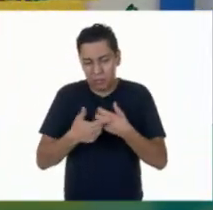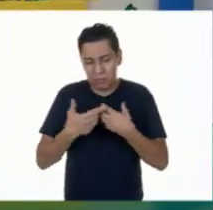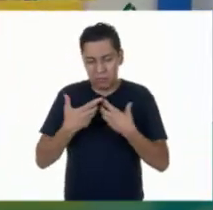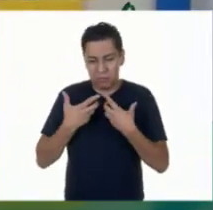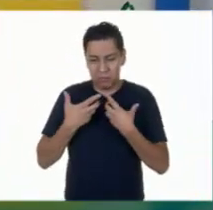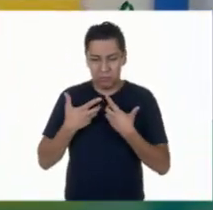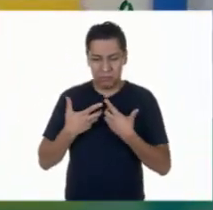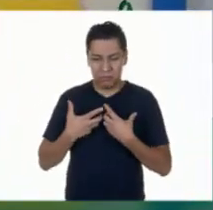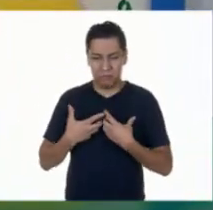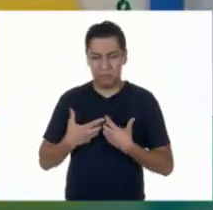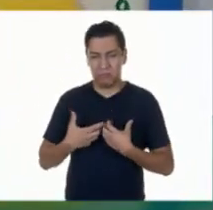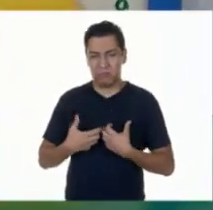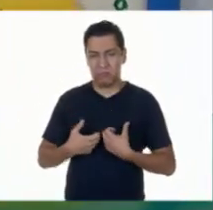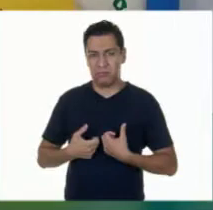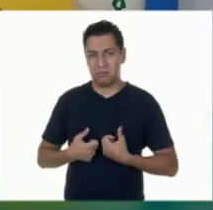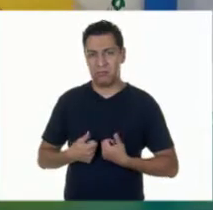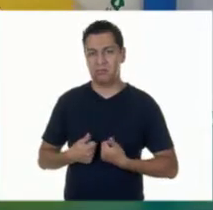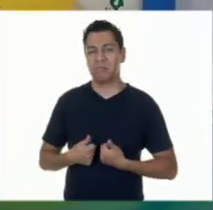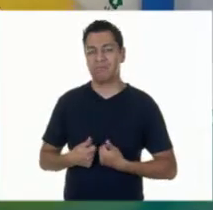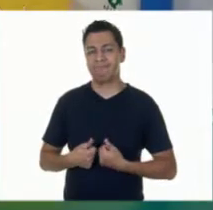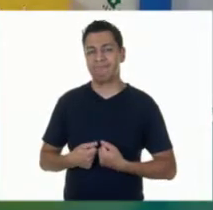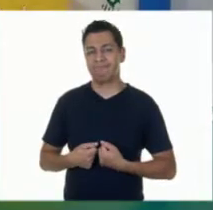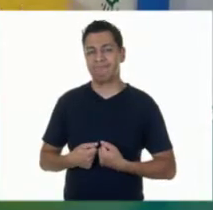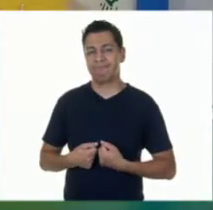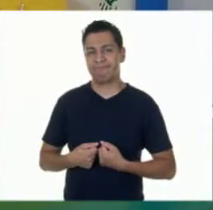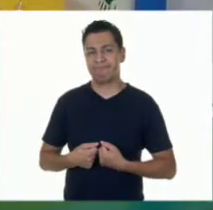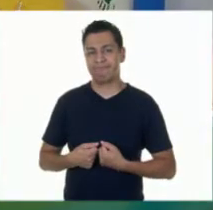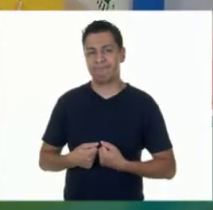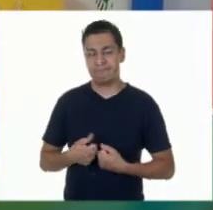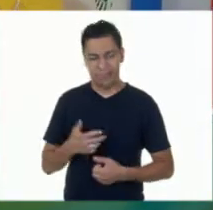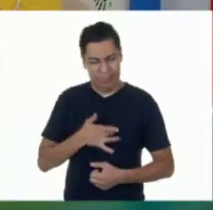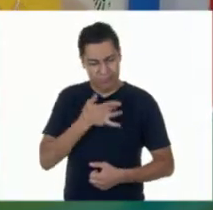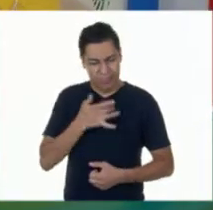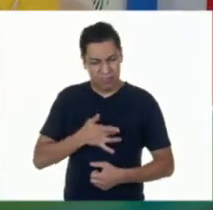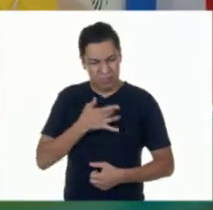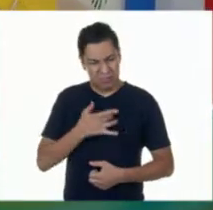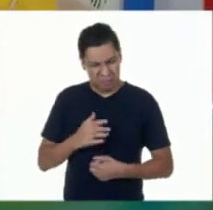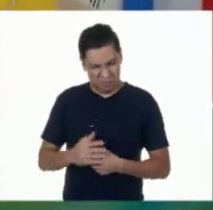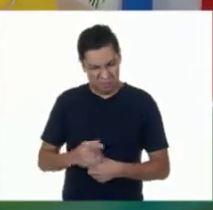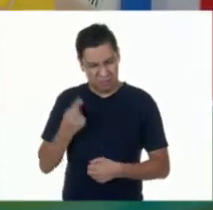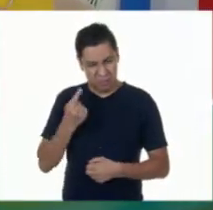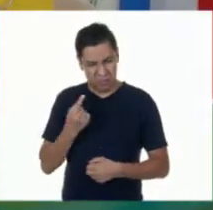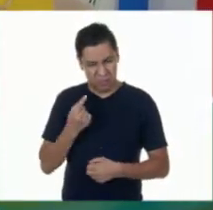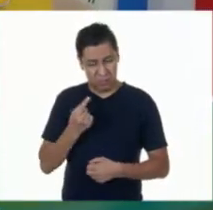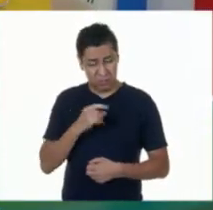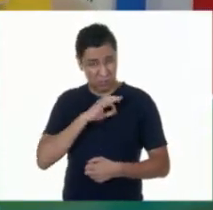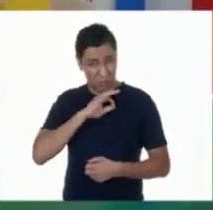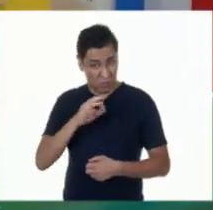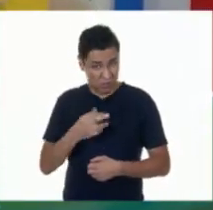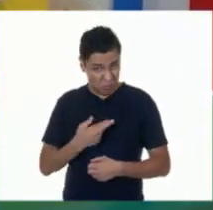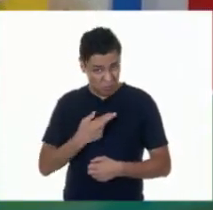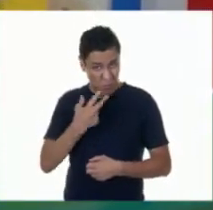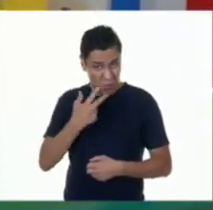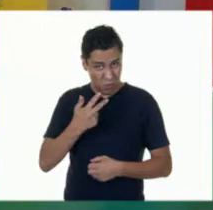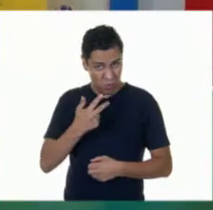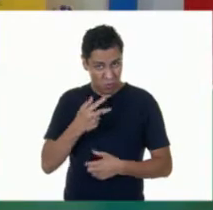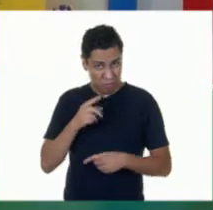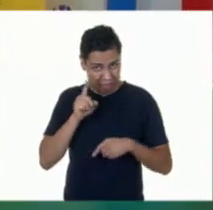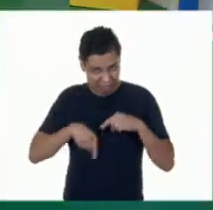No sé, me gustaría saber mucho más sobre esto que estoy sintiendo y saber si puedo lograr algo con esta emoción.